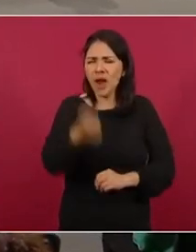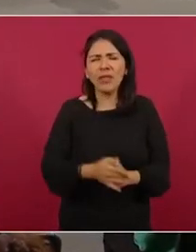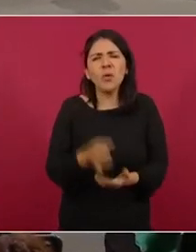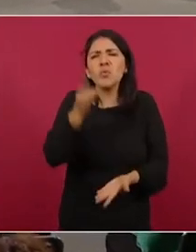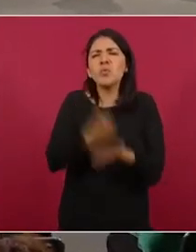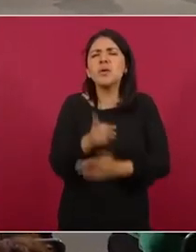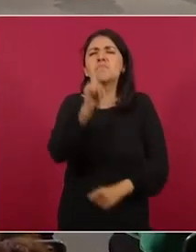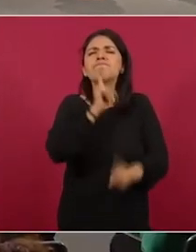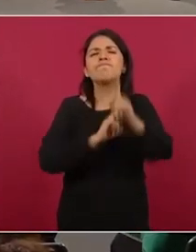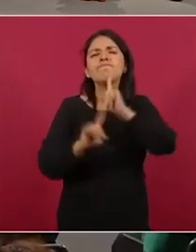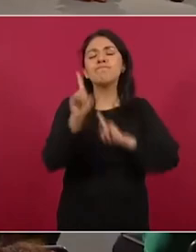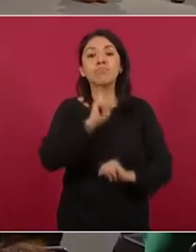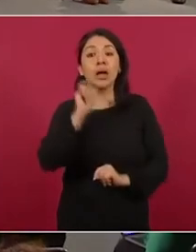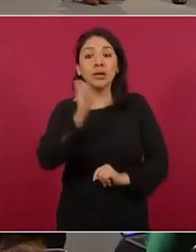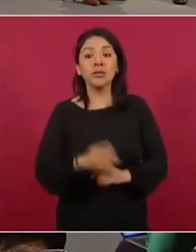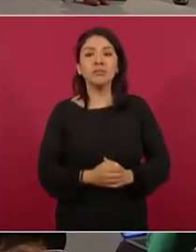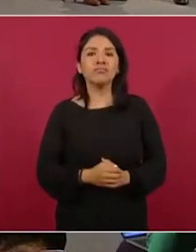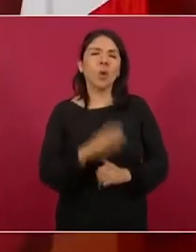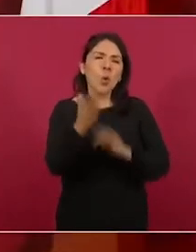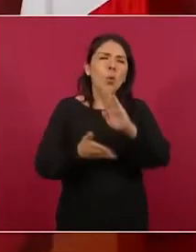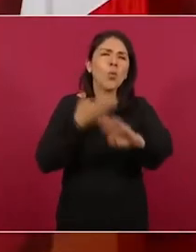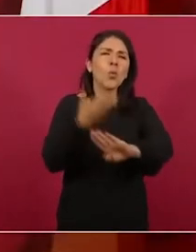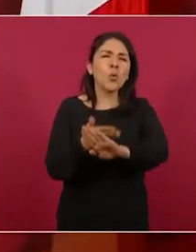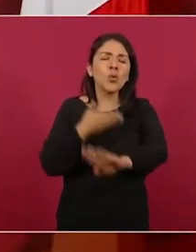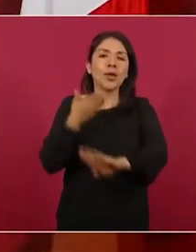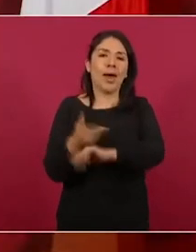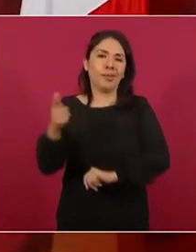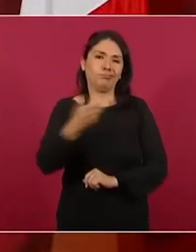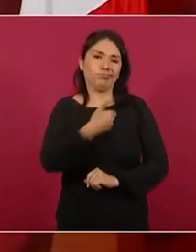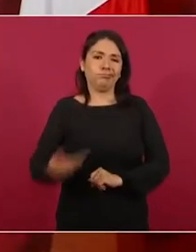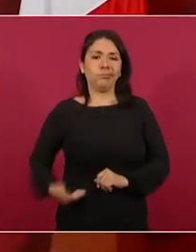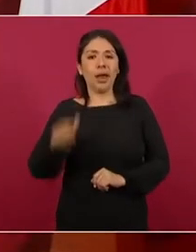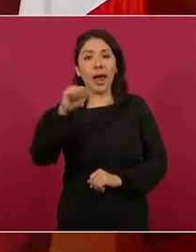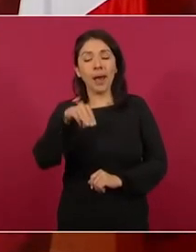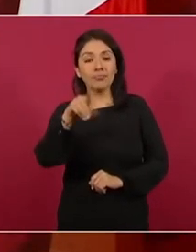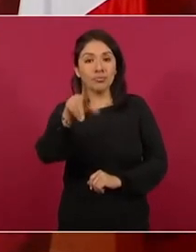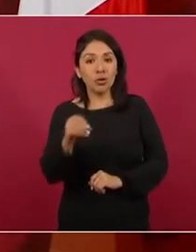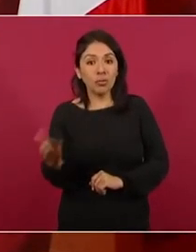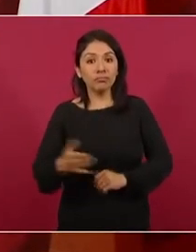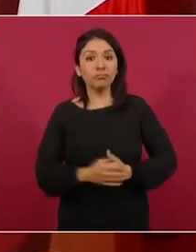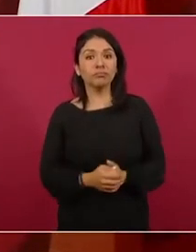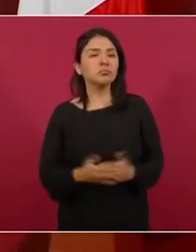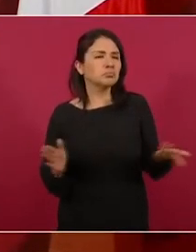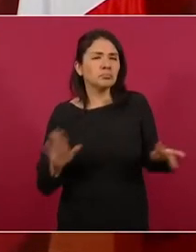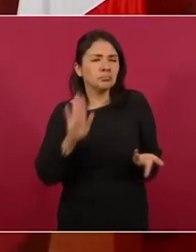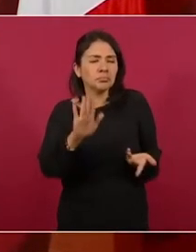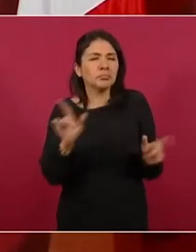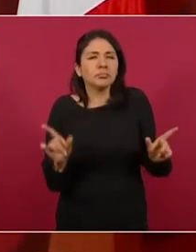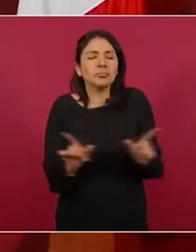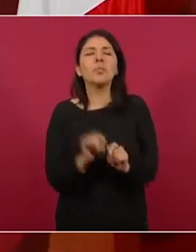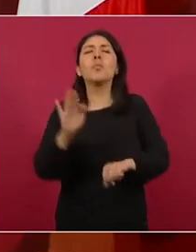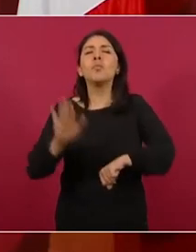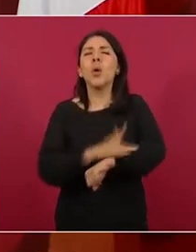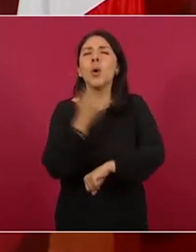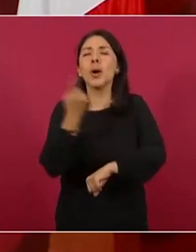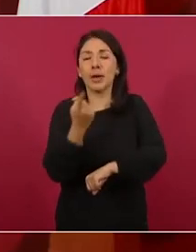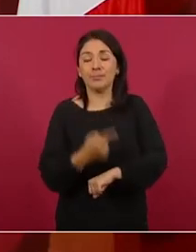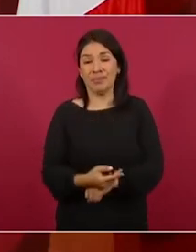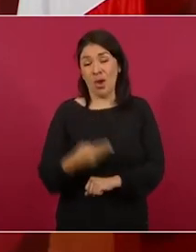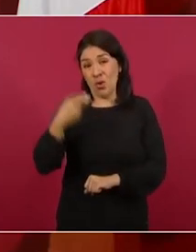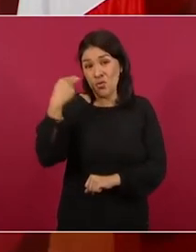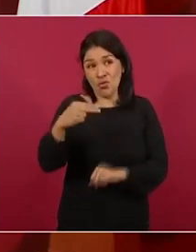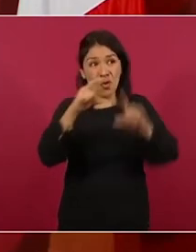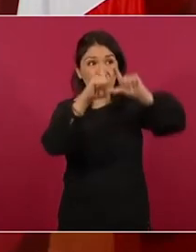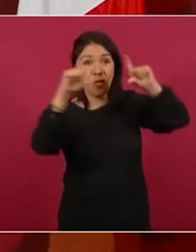miente deliberadamente para golpear al presidente Andrés Manuel López Obrador. Pero vamos por partes. El título